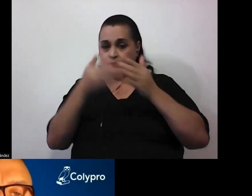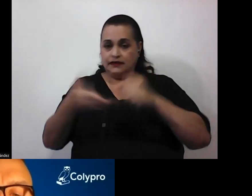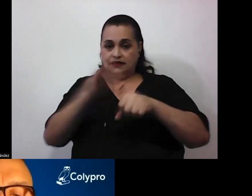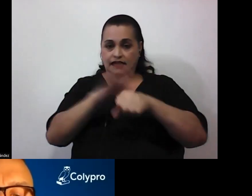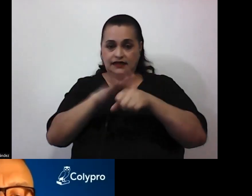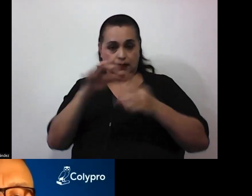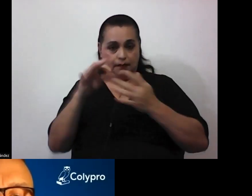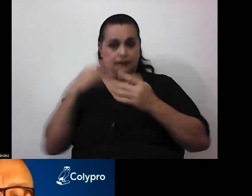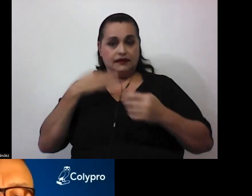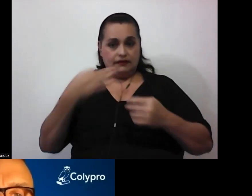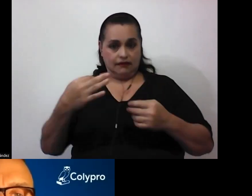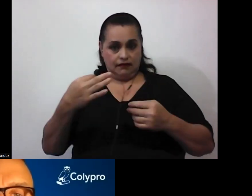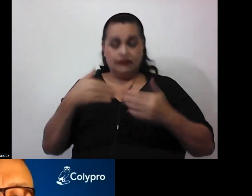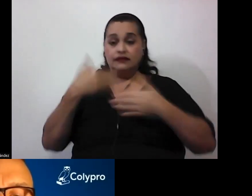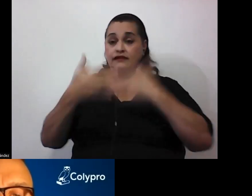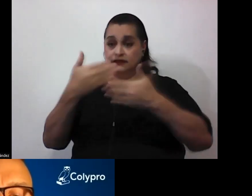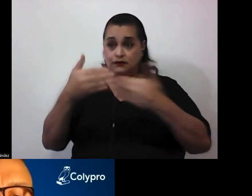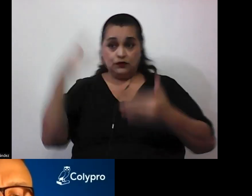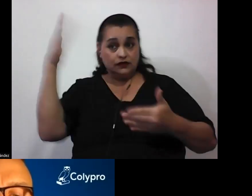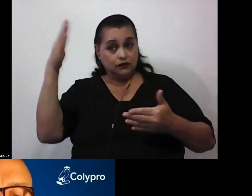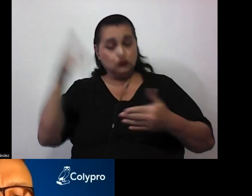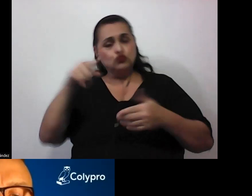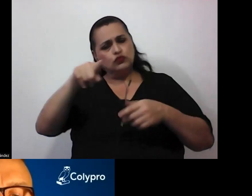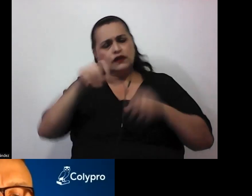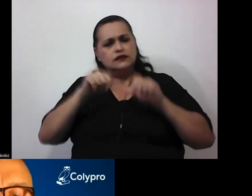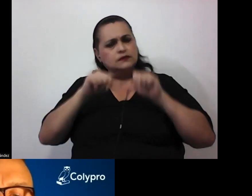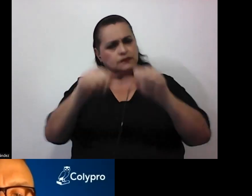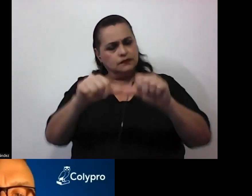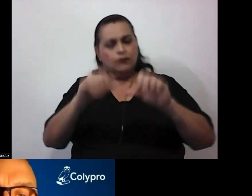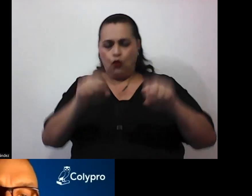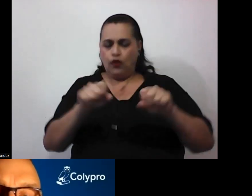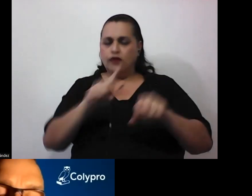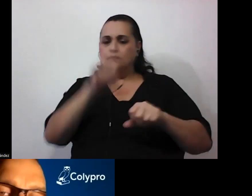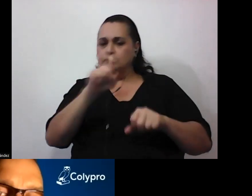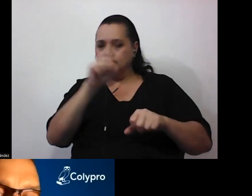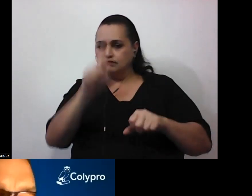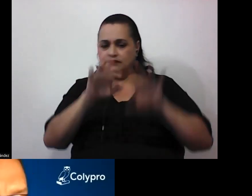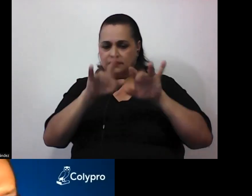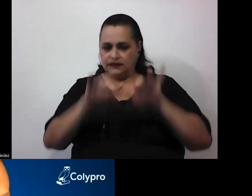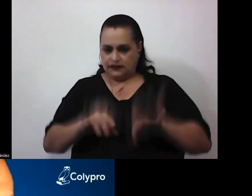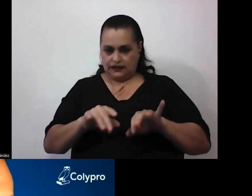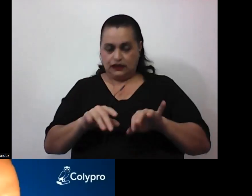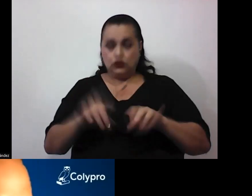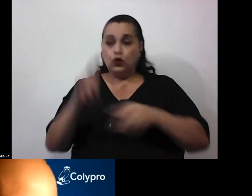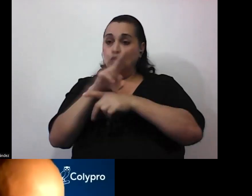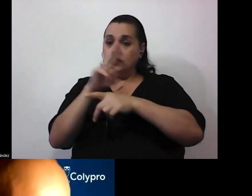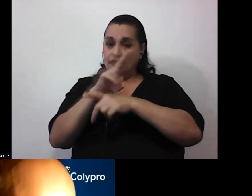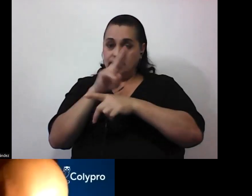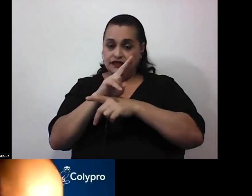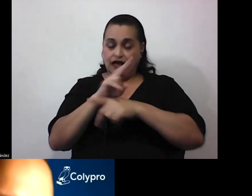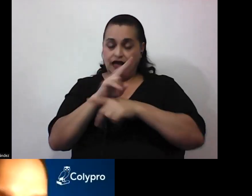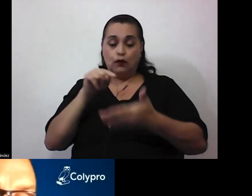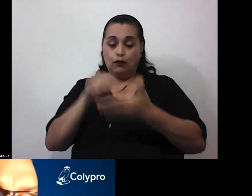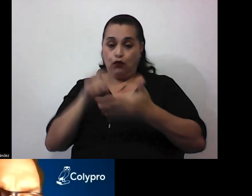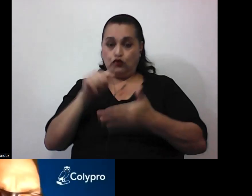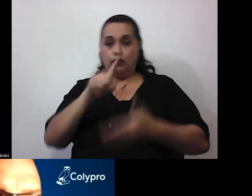Mientras se da la exposición ustedes pueden ir planteando sus preguntas por escrito utilizando para ello el botón de